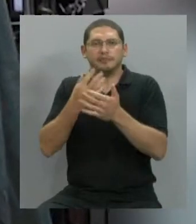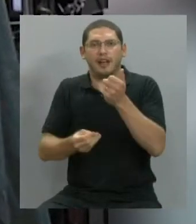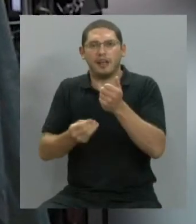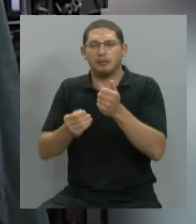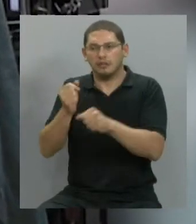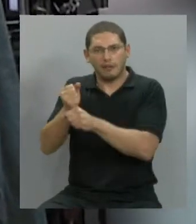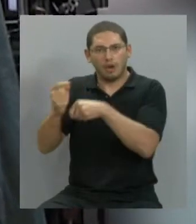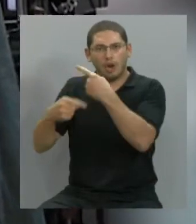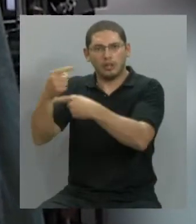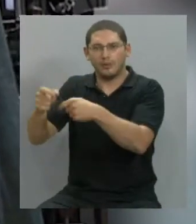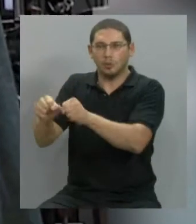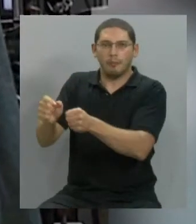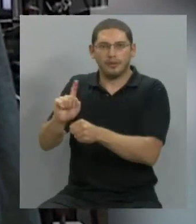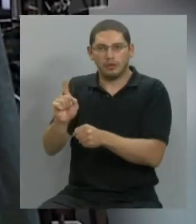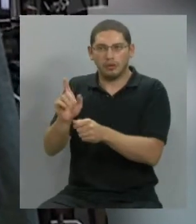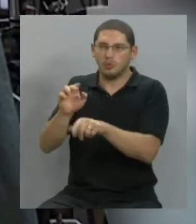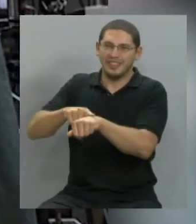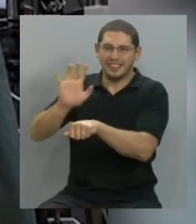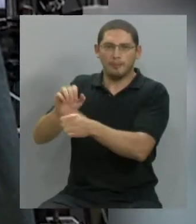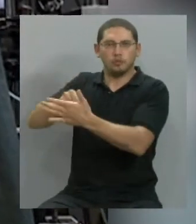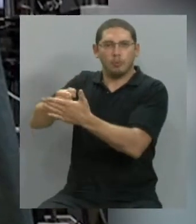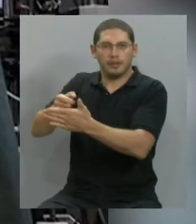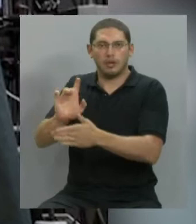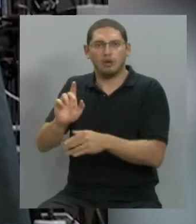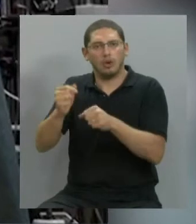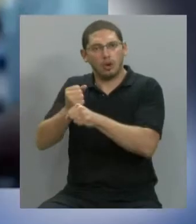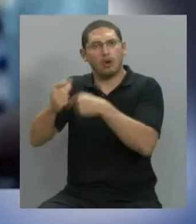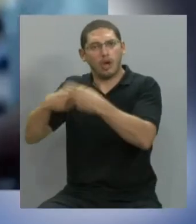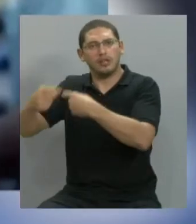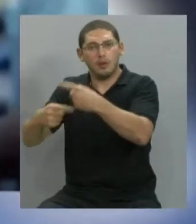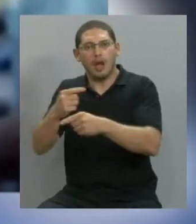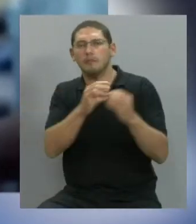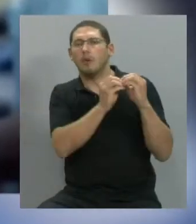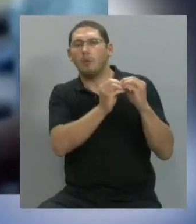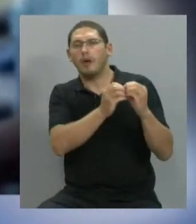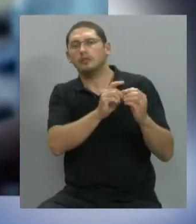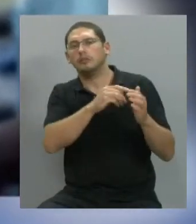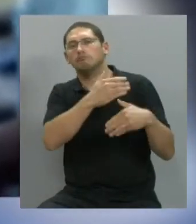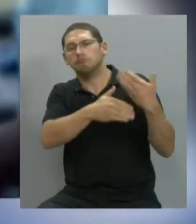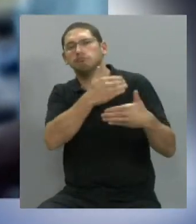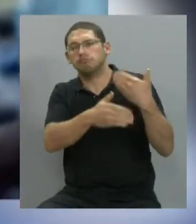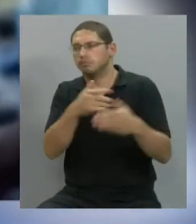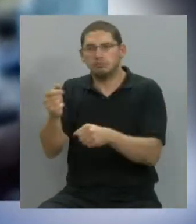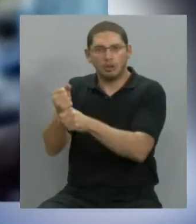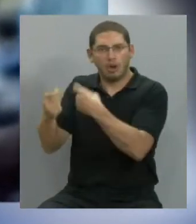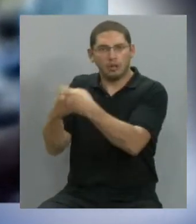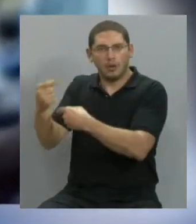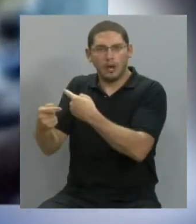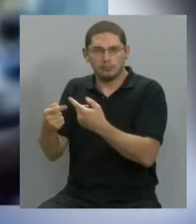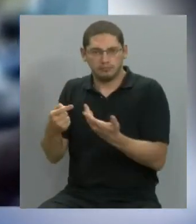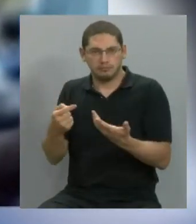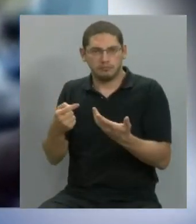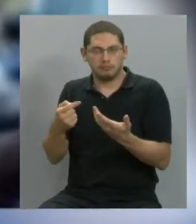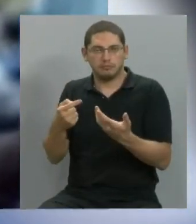Exactamente. Eso, cuando se llega a la instancia de que el médico fue imputado y procesado, la fiscal debería dar